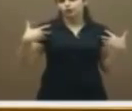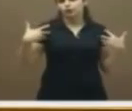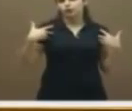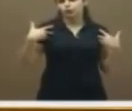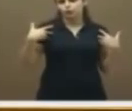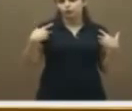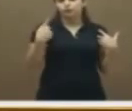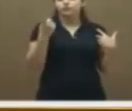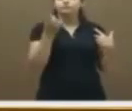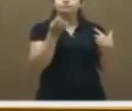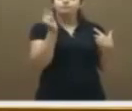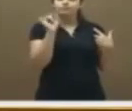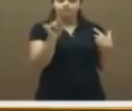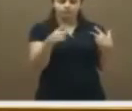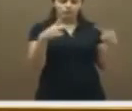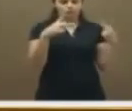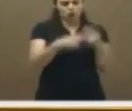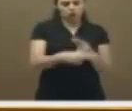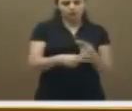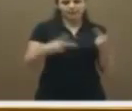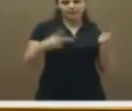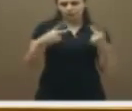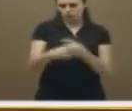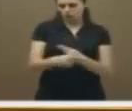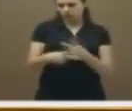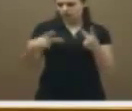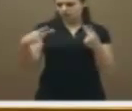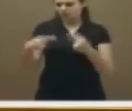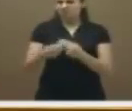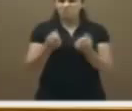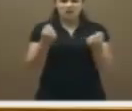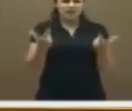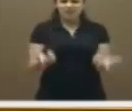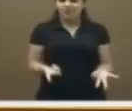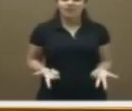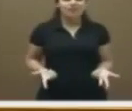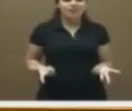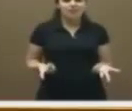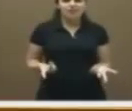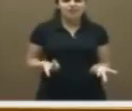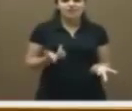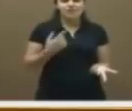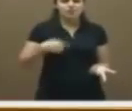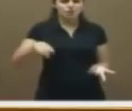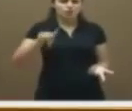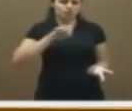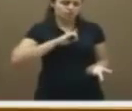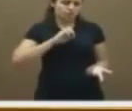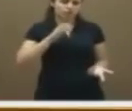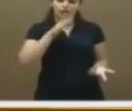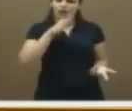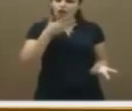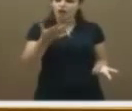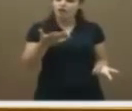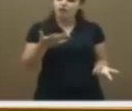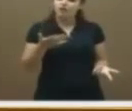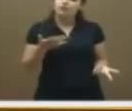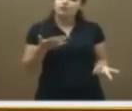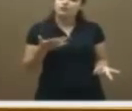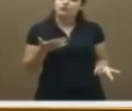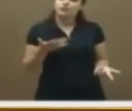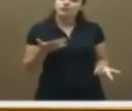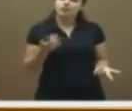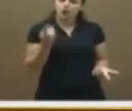de tantos recortes? ¿Para qué ha servido si nos hemos encontrado con